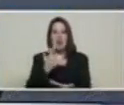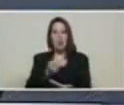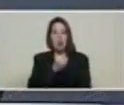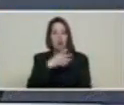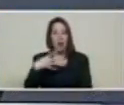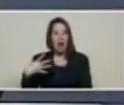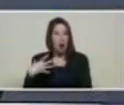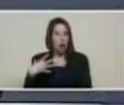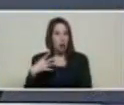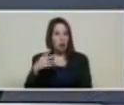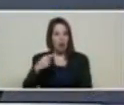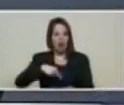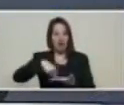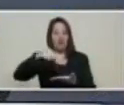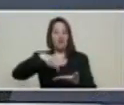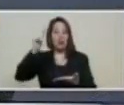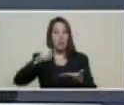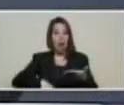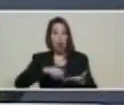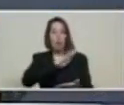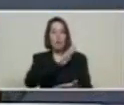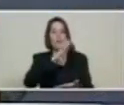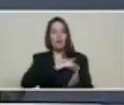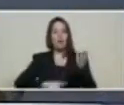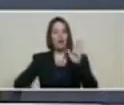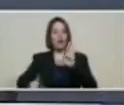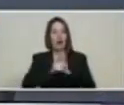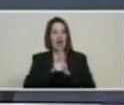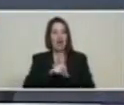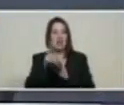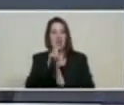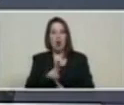mundial de criptoactivos y criptomonedas.